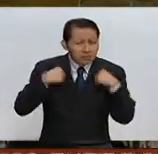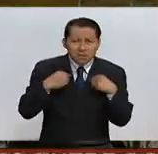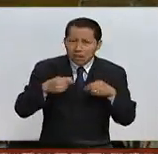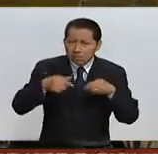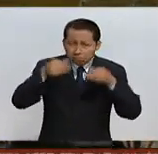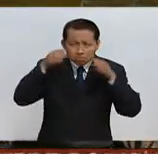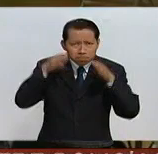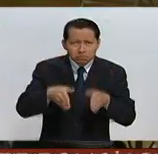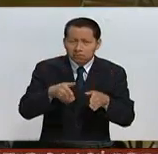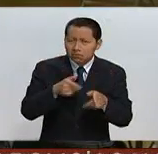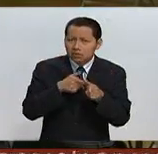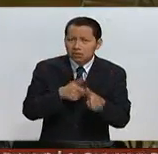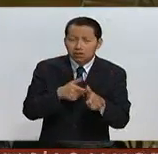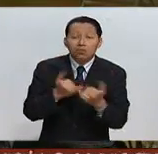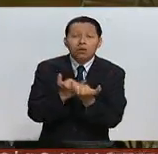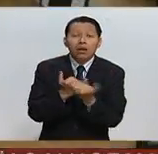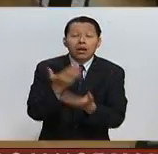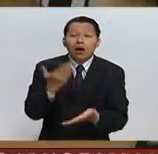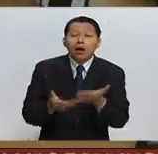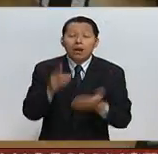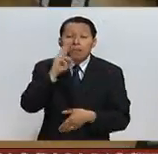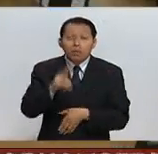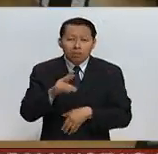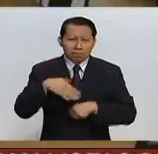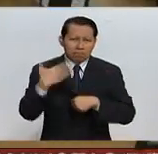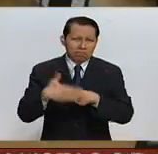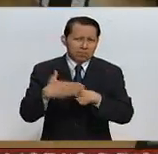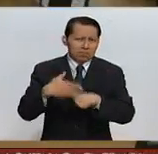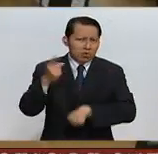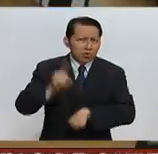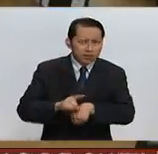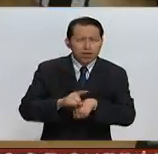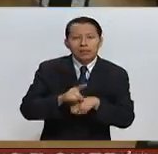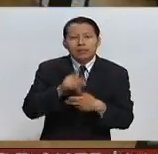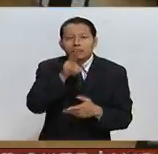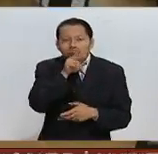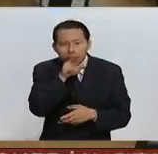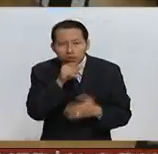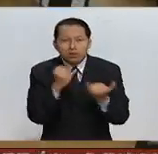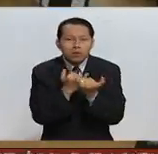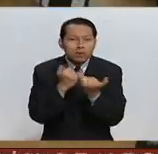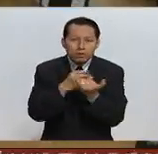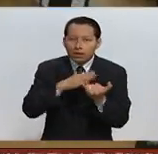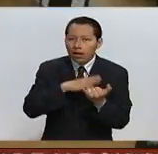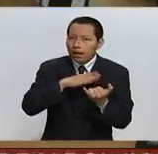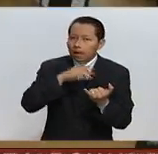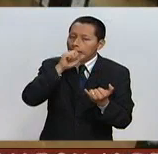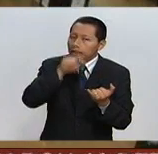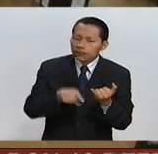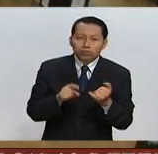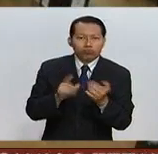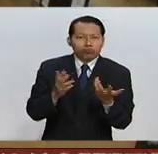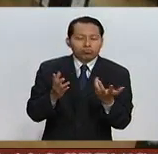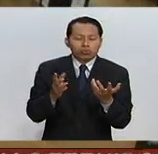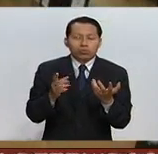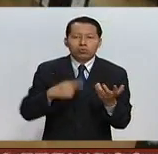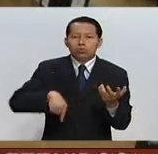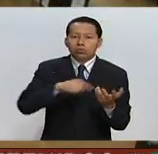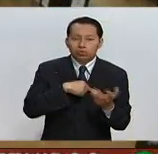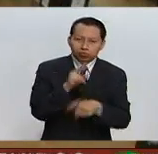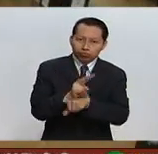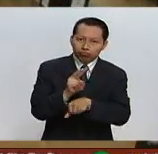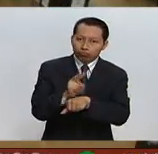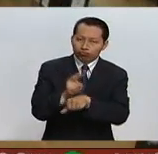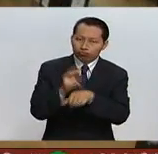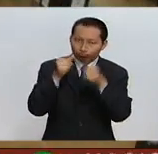porque lo que vemos ahora es que van a ser más días de incertidumbre, más días de volatilidad y nosotros estaremos muy pendientes de lo que se